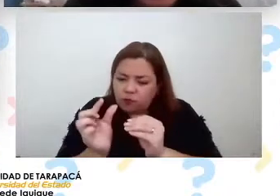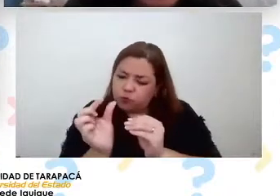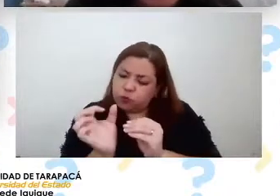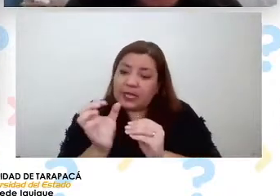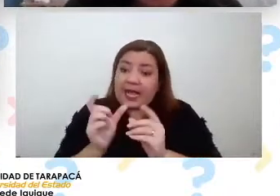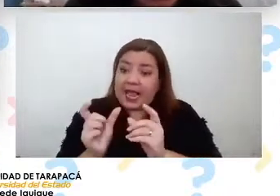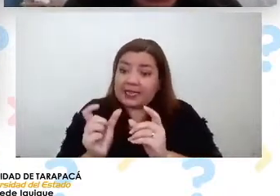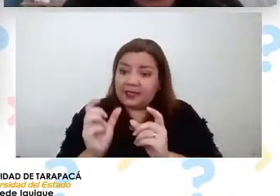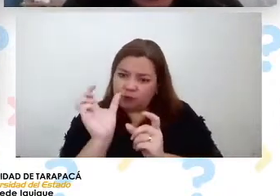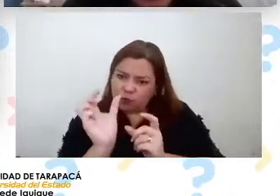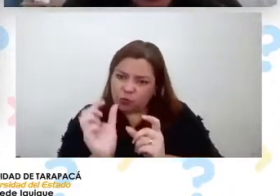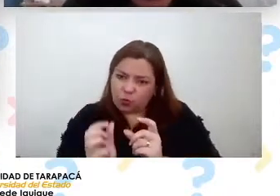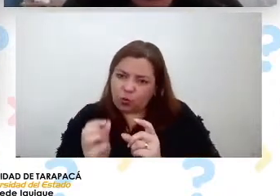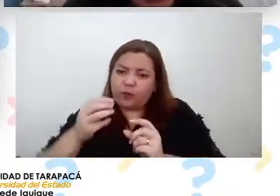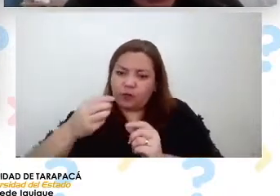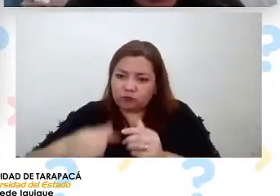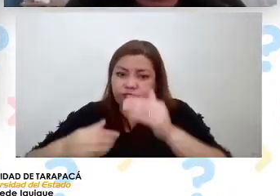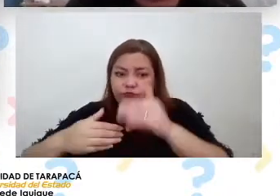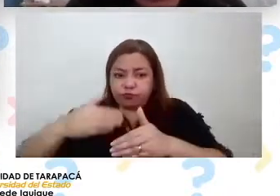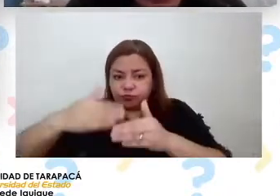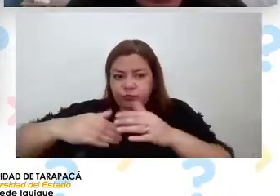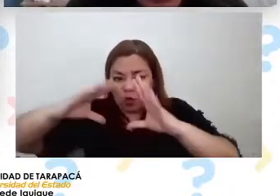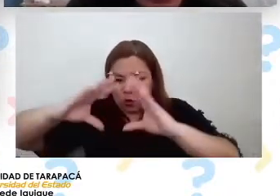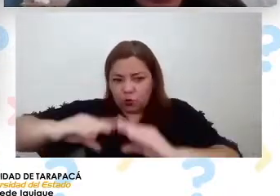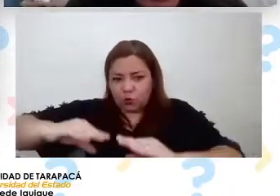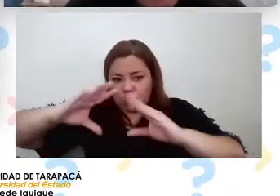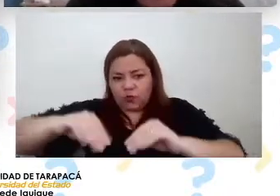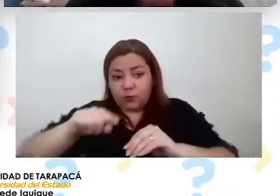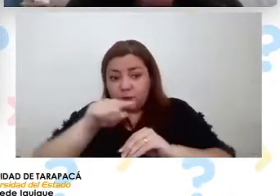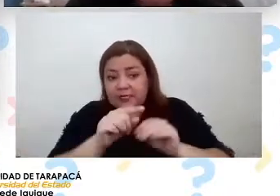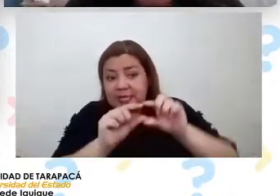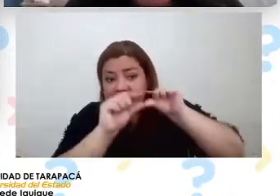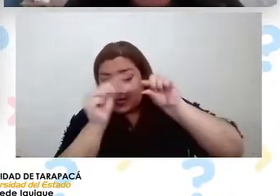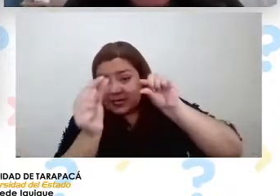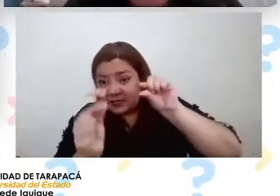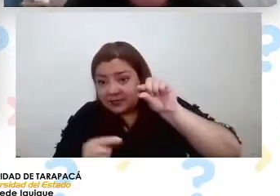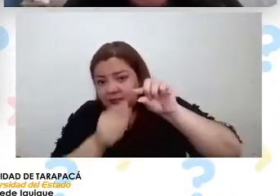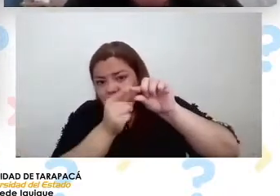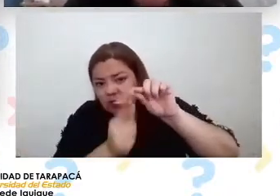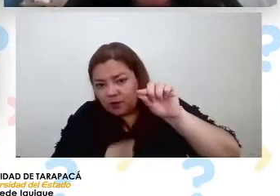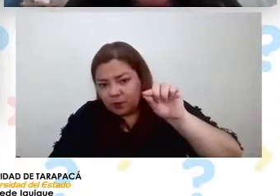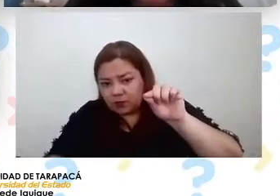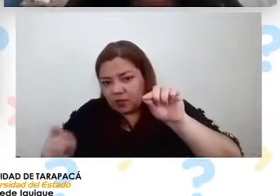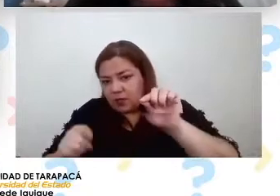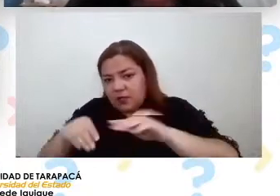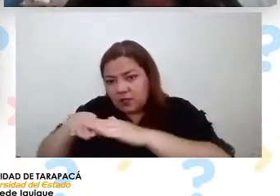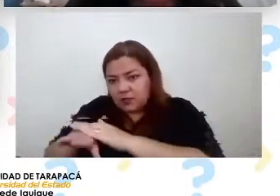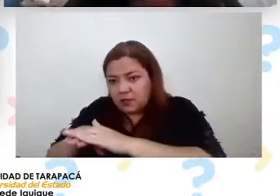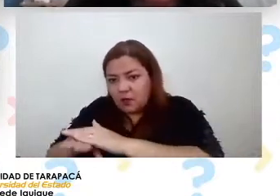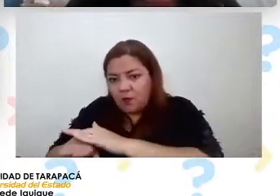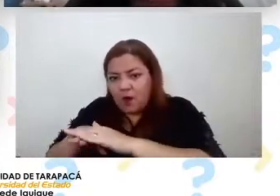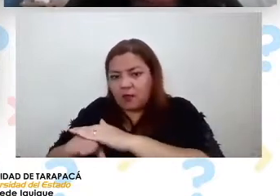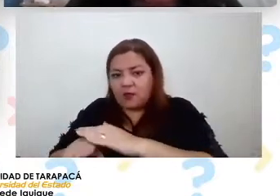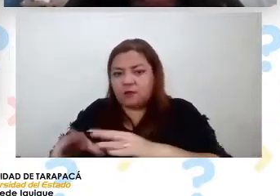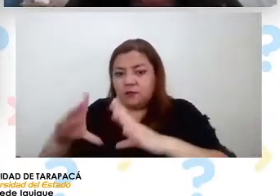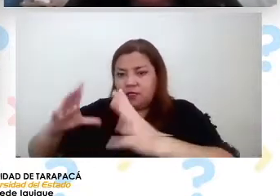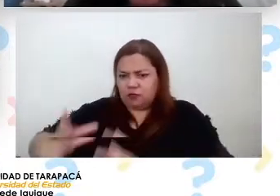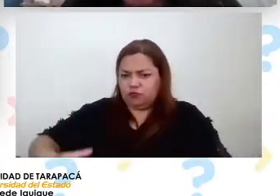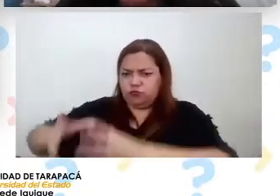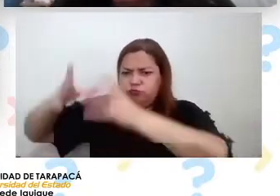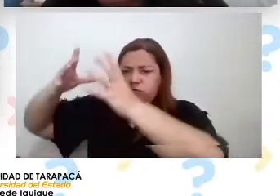las que son transportadas por estas canaletas y se almacenan en estos estanques.